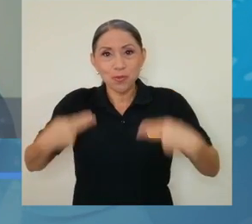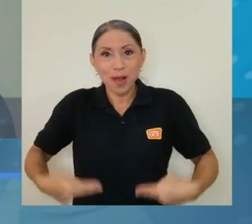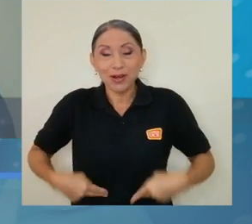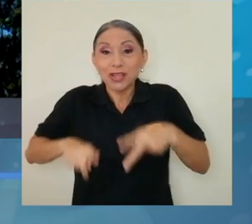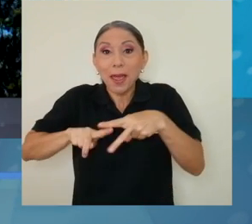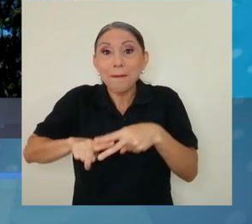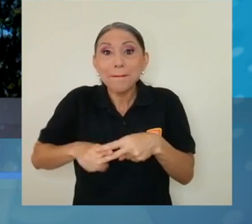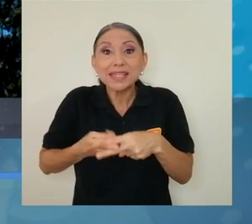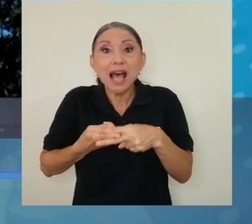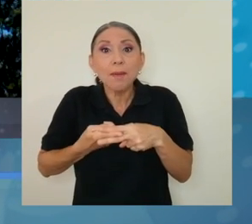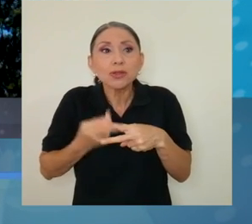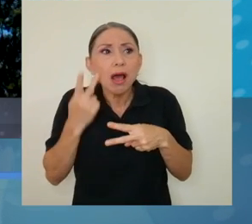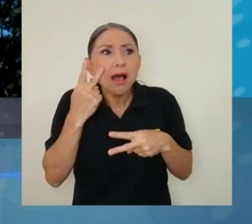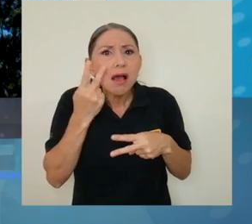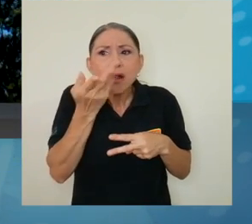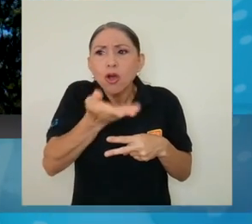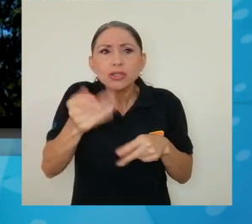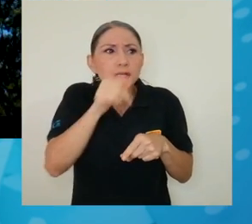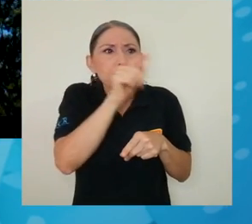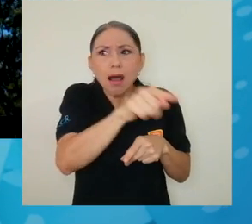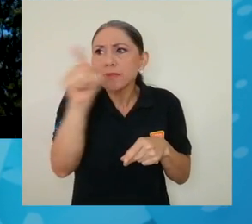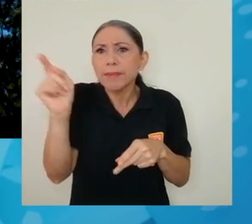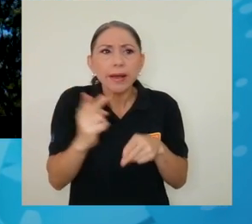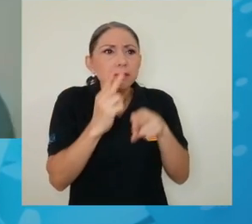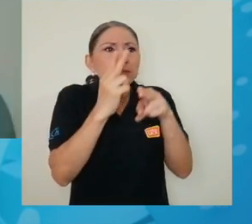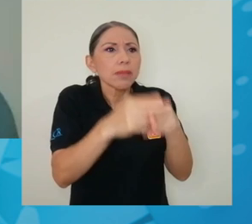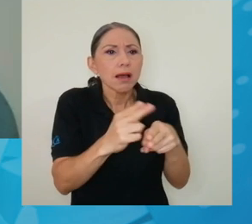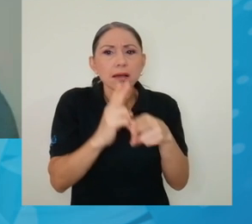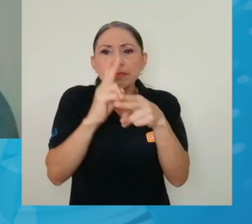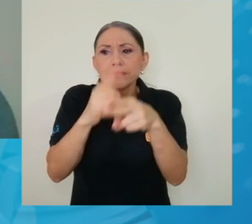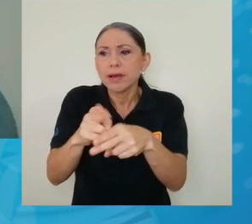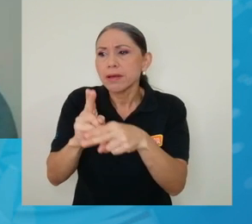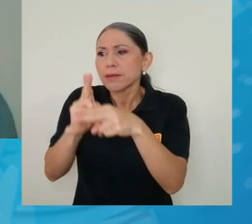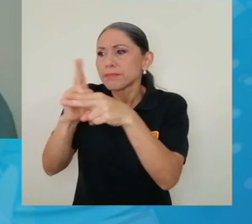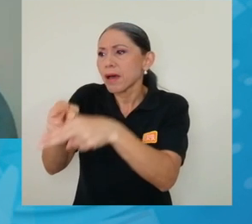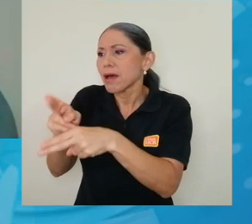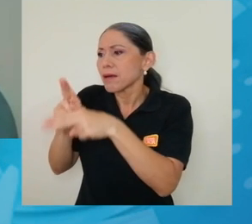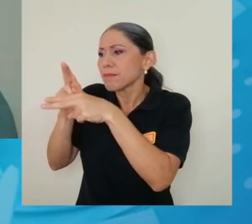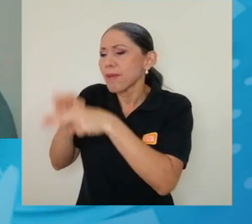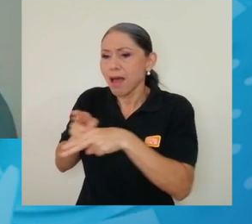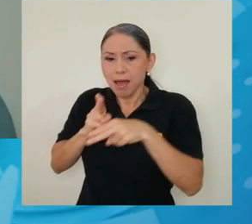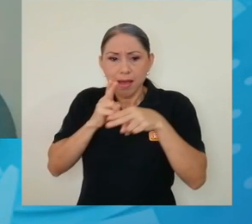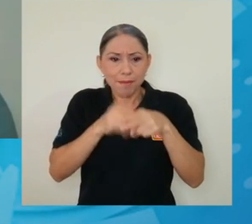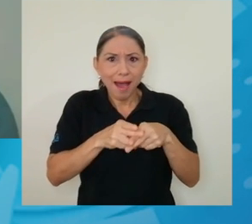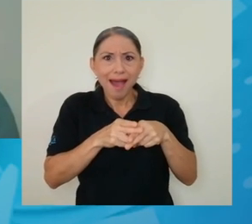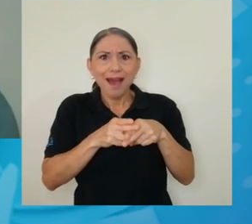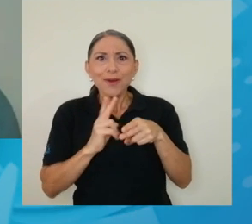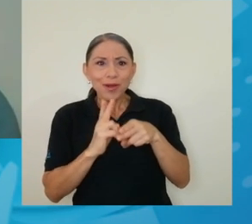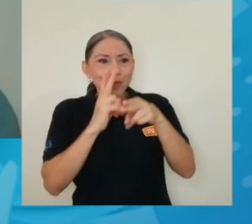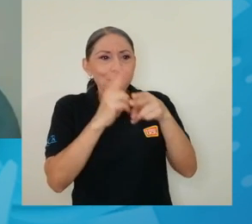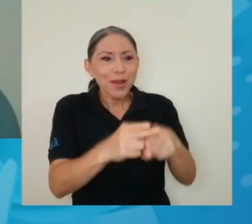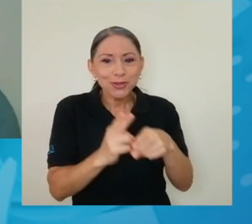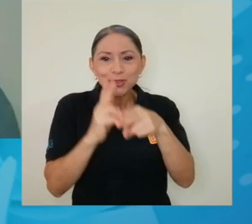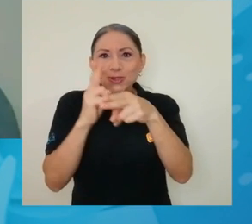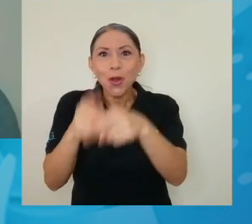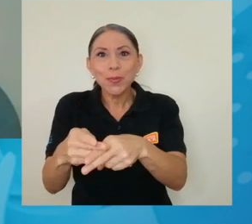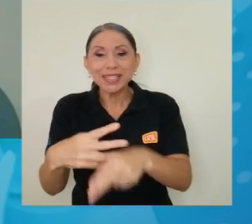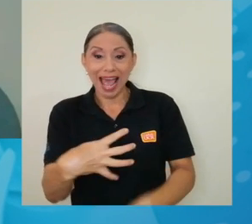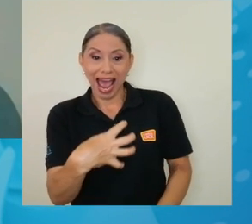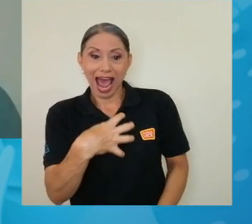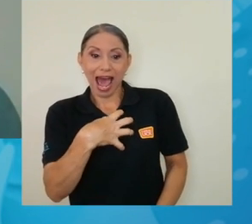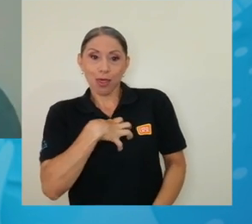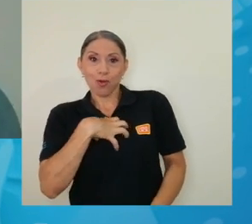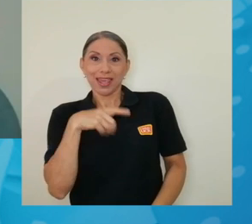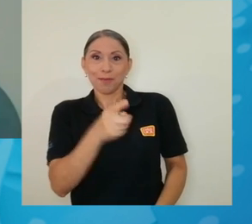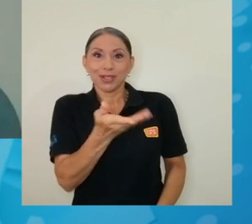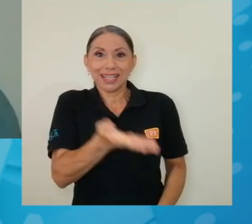seres humanos a ponerle nombre a las cosas. Y cuando le ponemos nombre a las cosas es que nos adueñamos de esas,